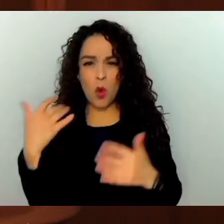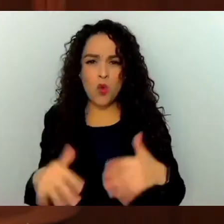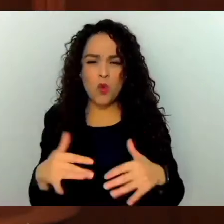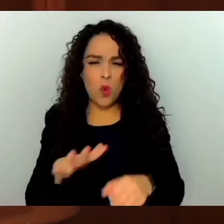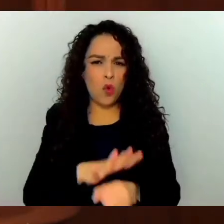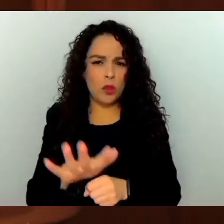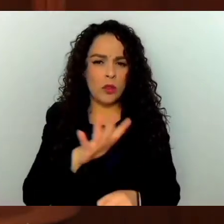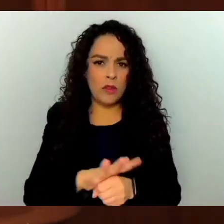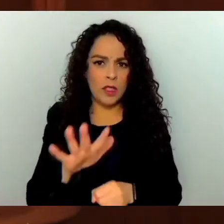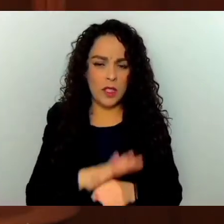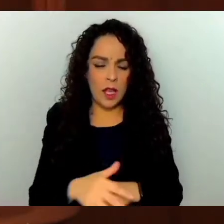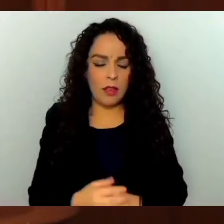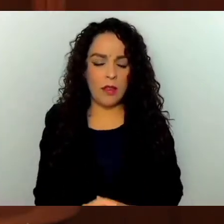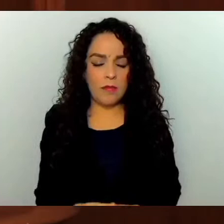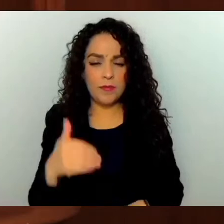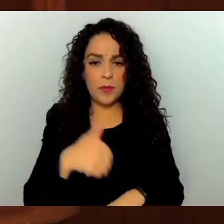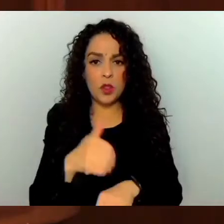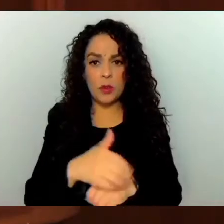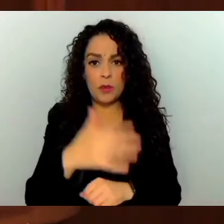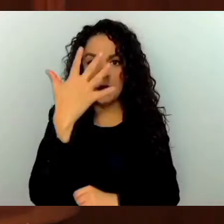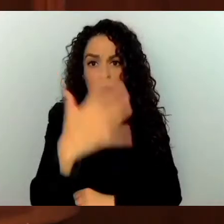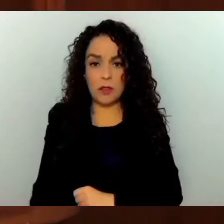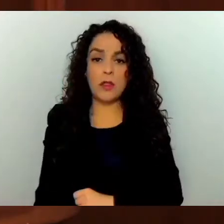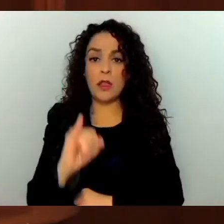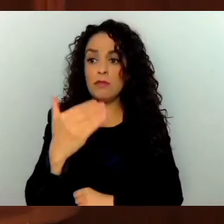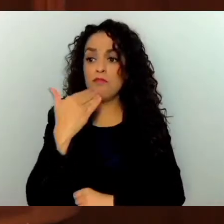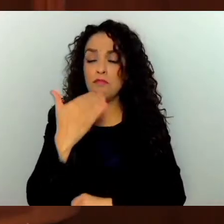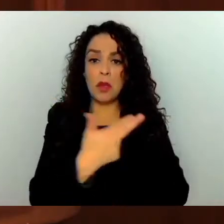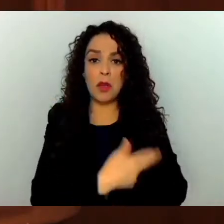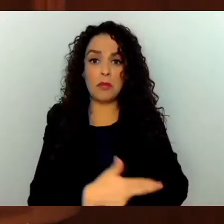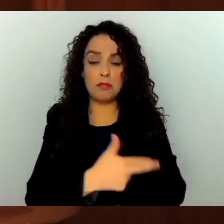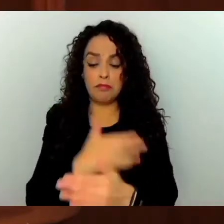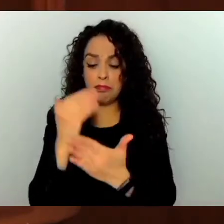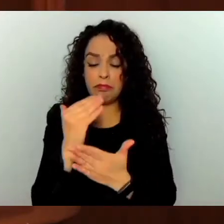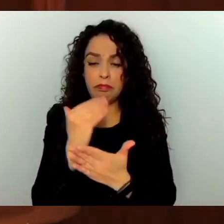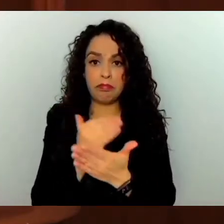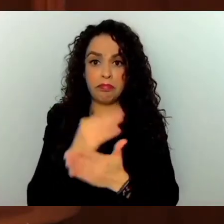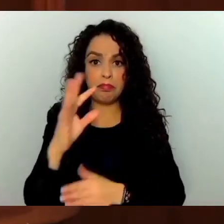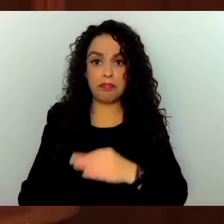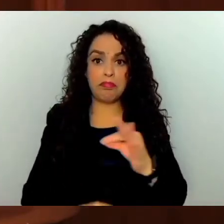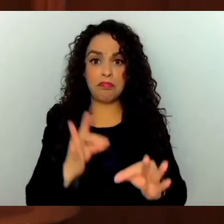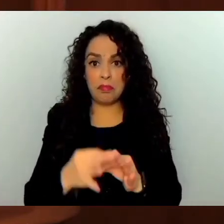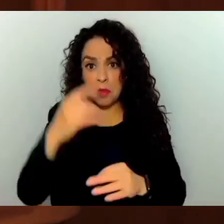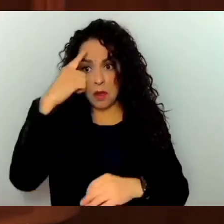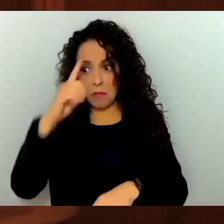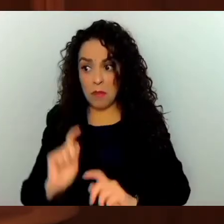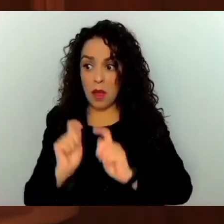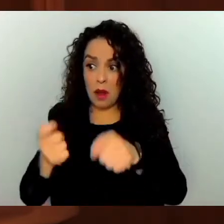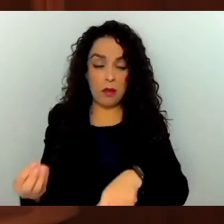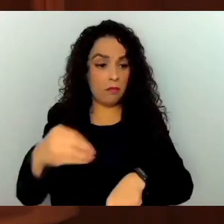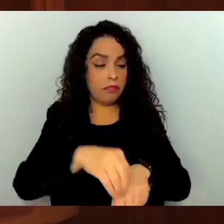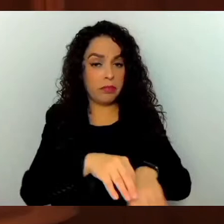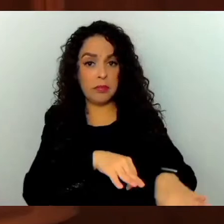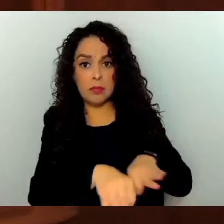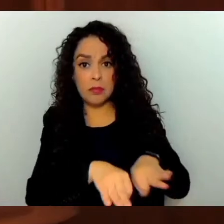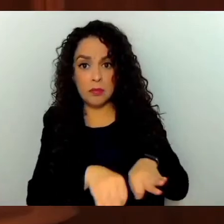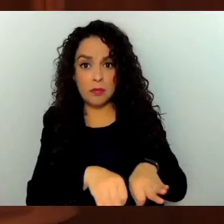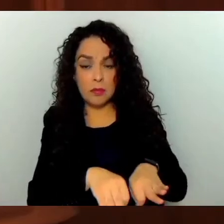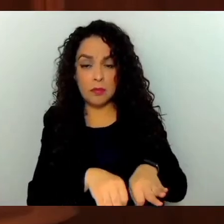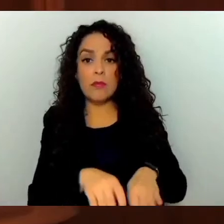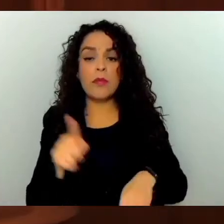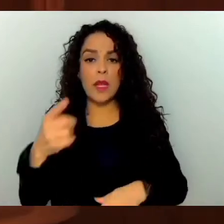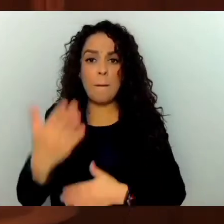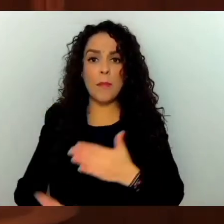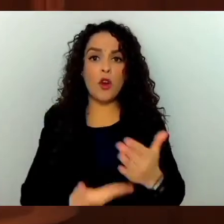Diez, advirtiendo que acreditan los requisitos para ocupar el cargo y con base en la evaluación documental de idoneidad, la propuesta del